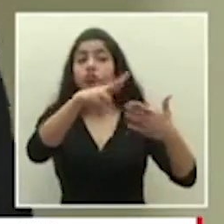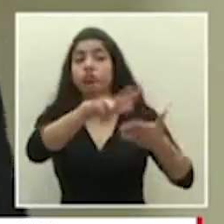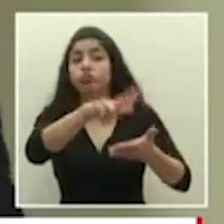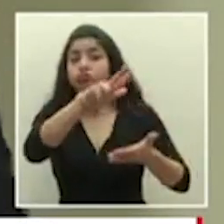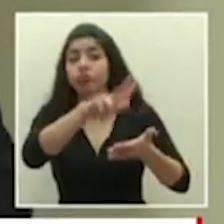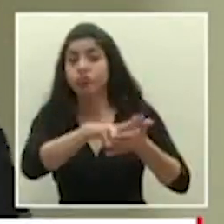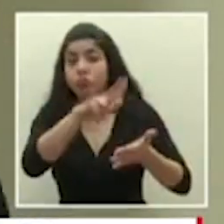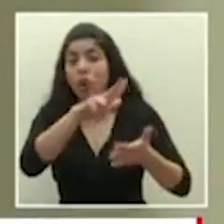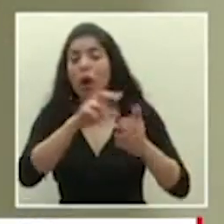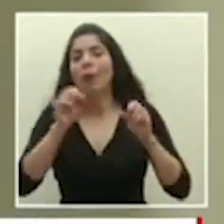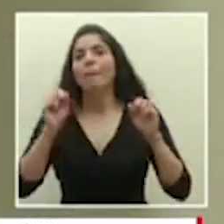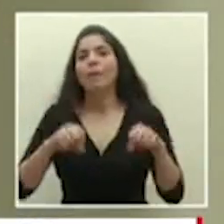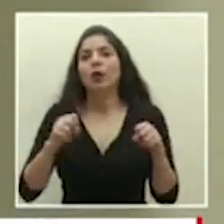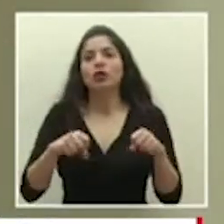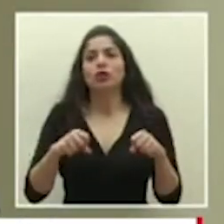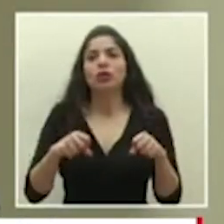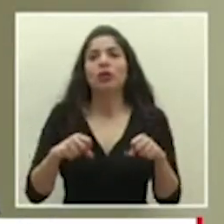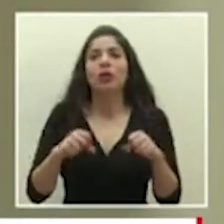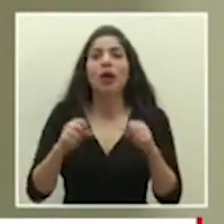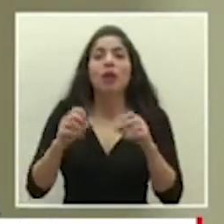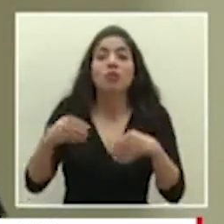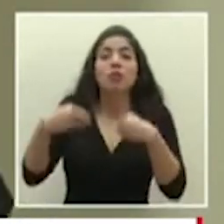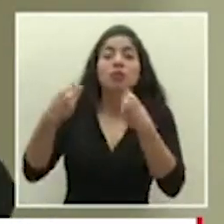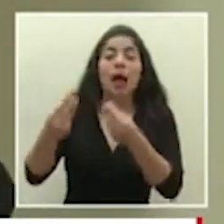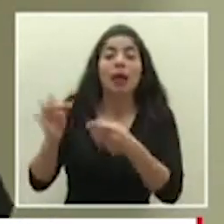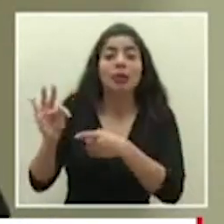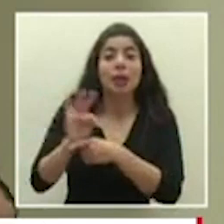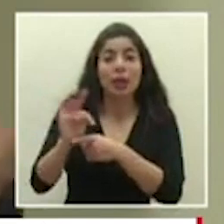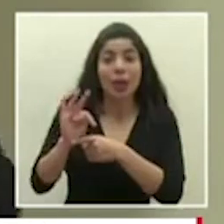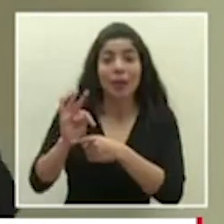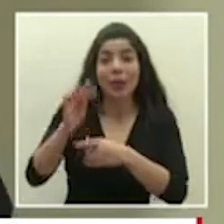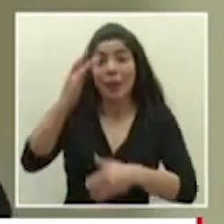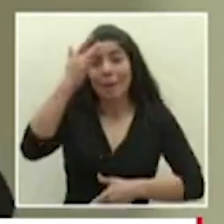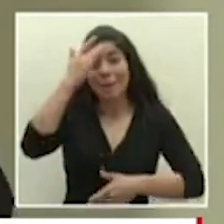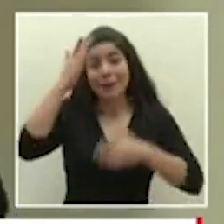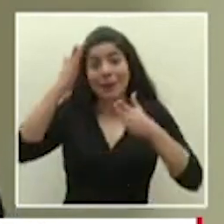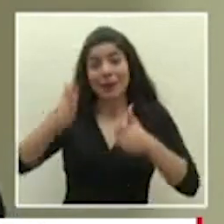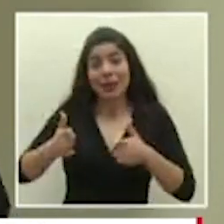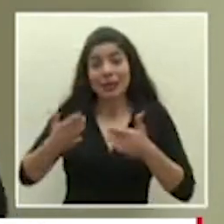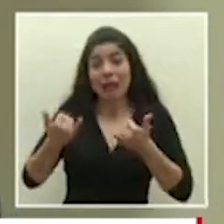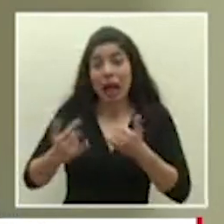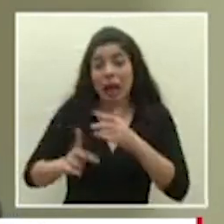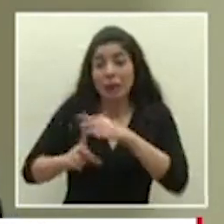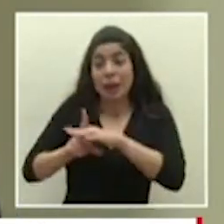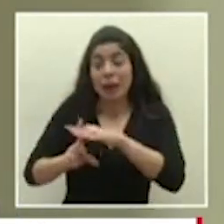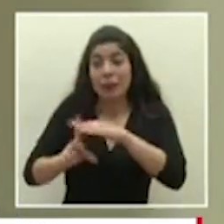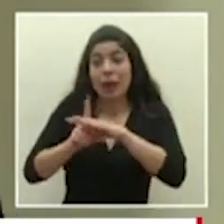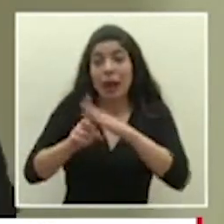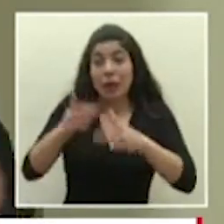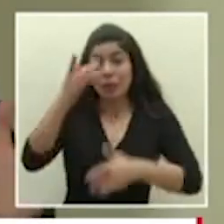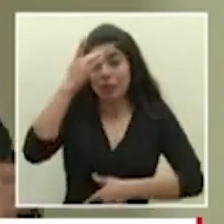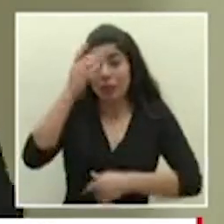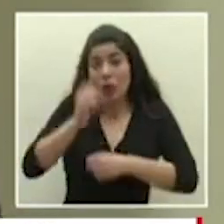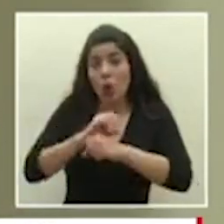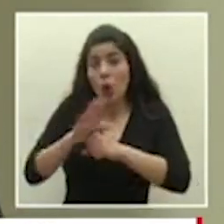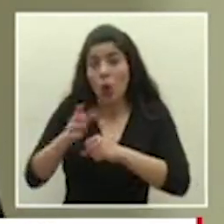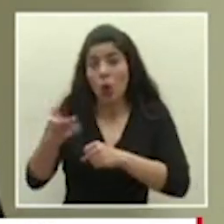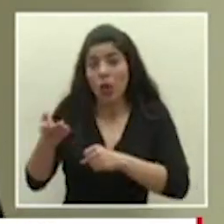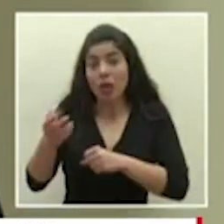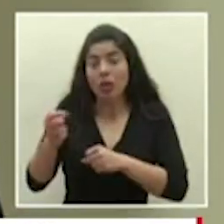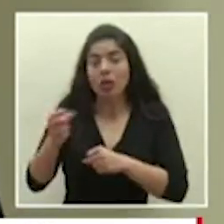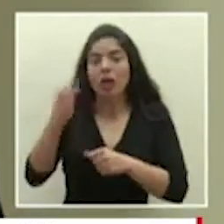inclusive estarle dando tratamiento a los pacientes que se están diagnosticando en estos días porque recordemos que